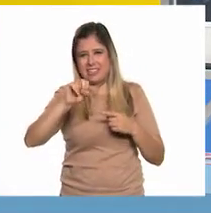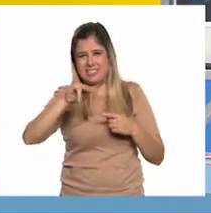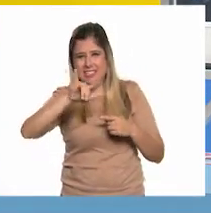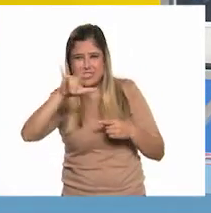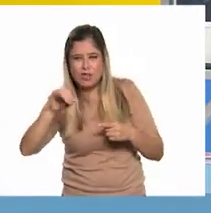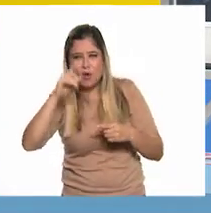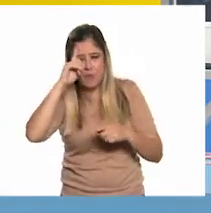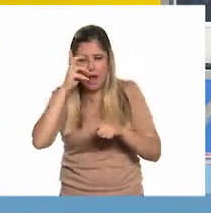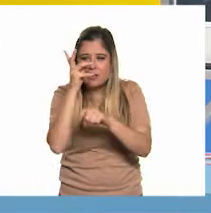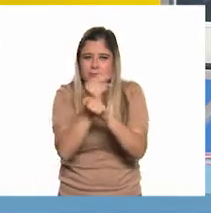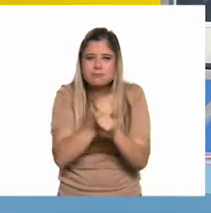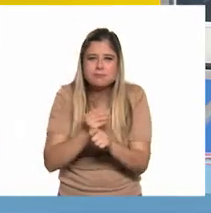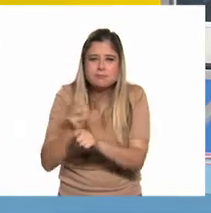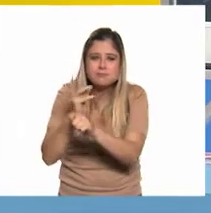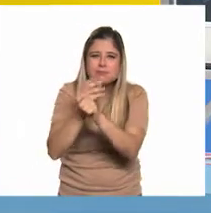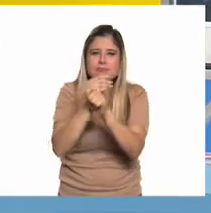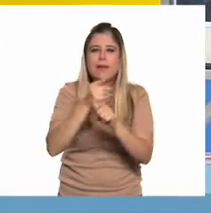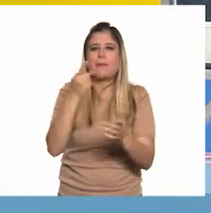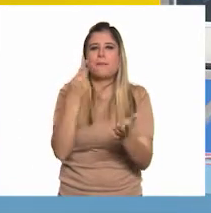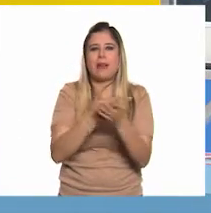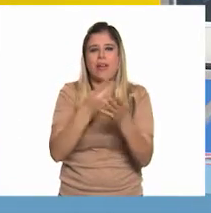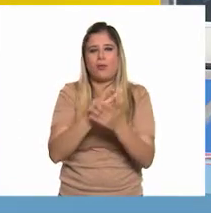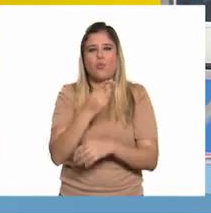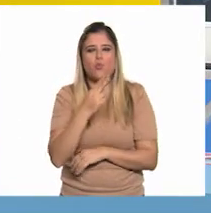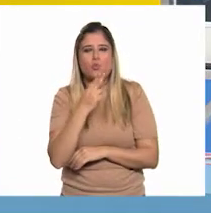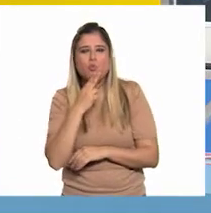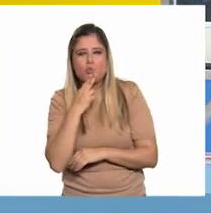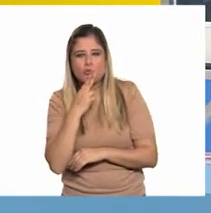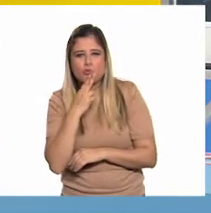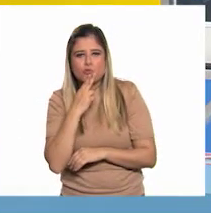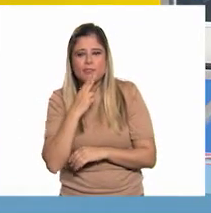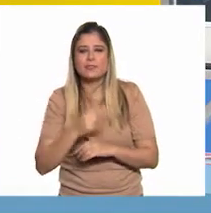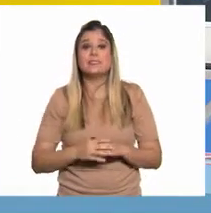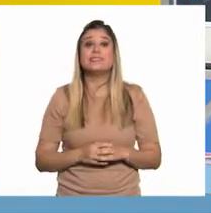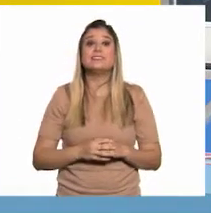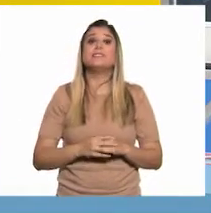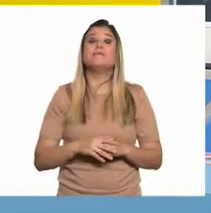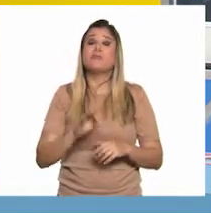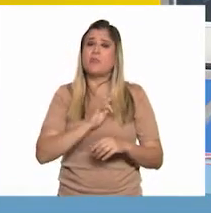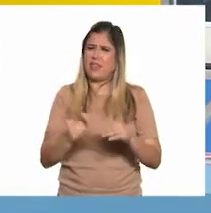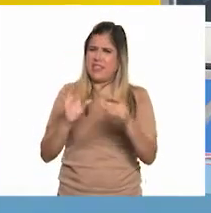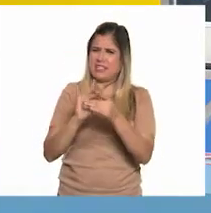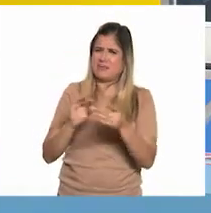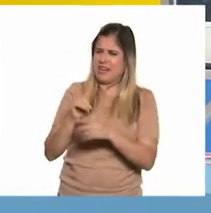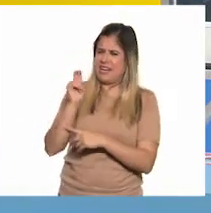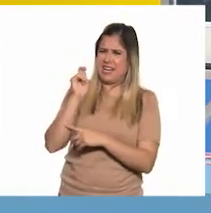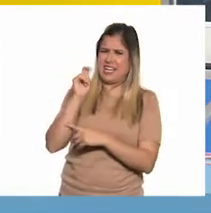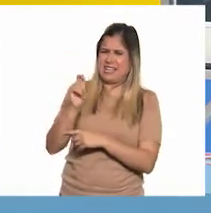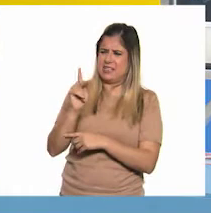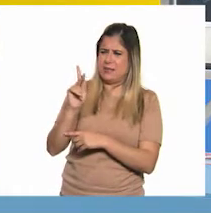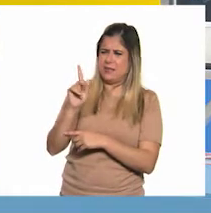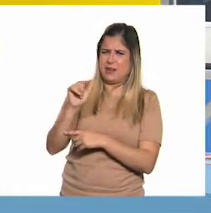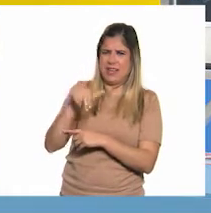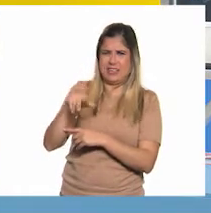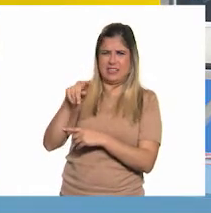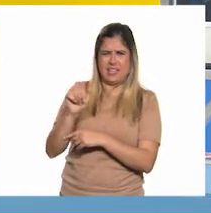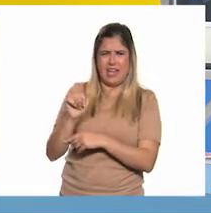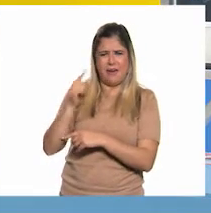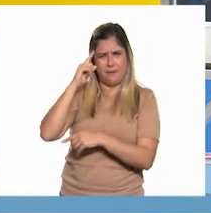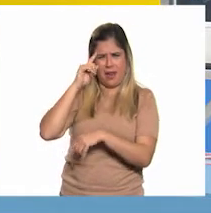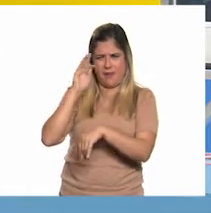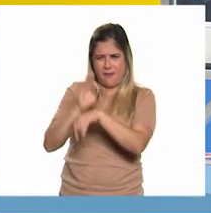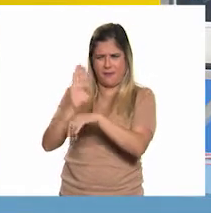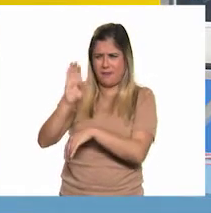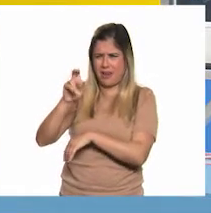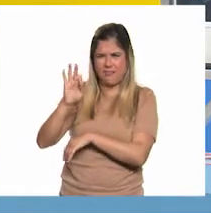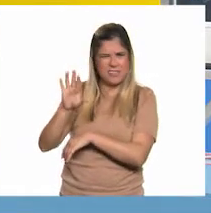separar lo que sería el metal útil. Y bueno, ¿nos puede explicar qué son las plantas de beneficio?